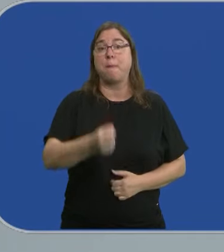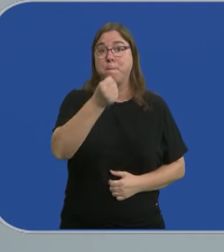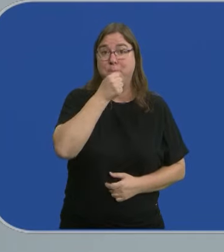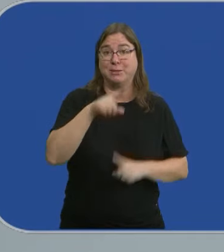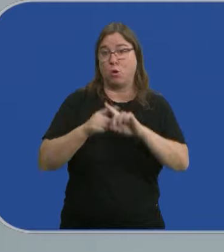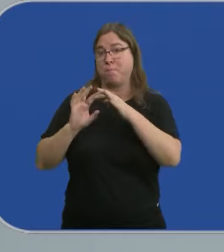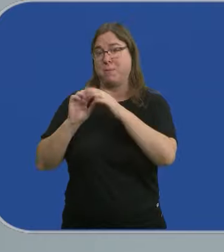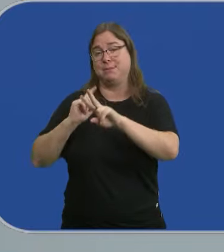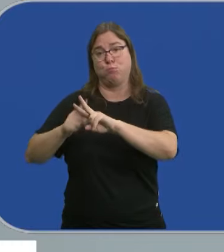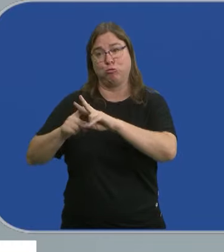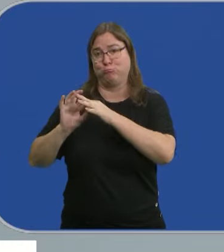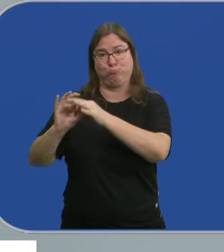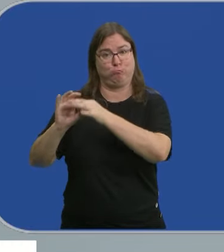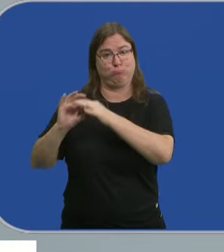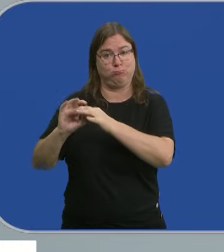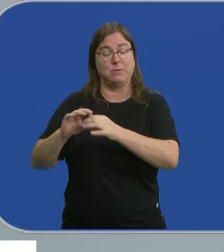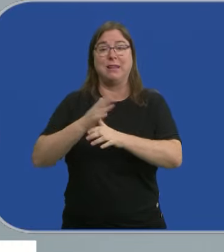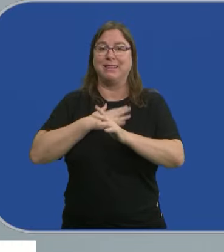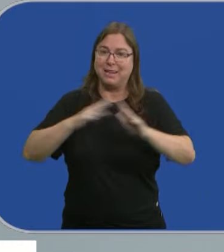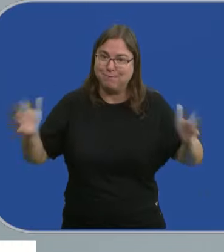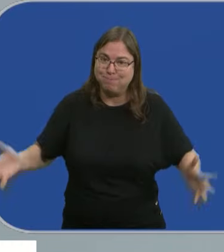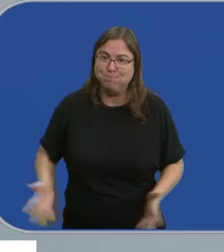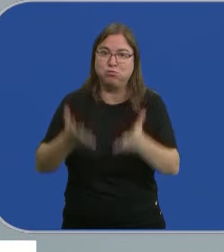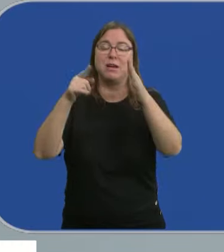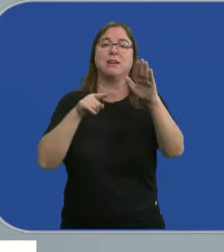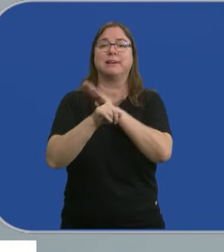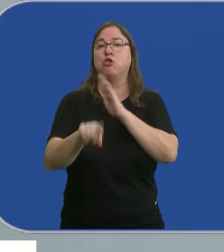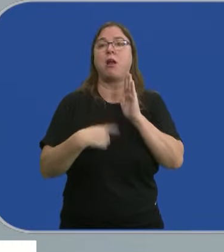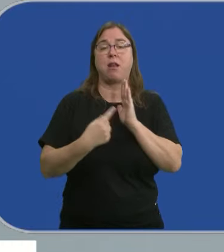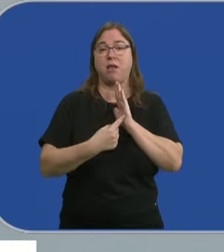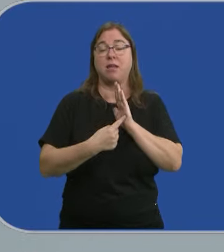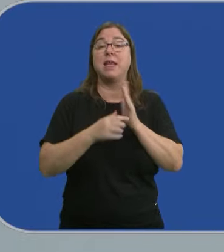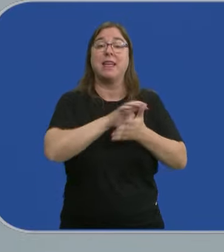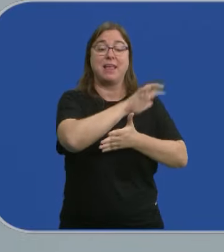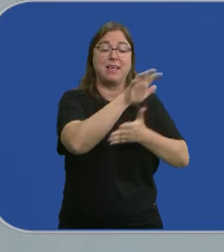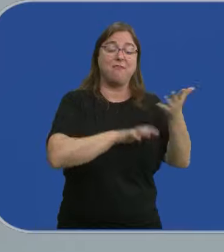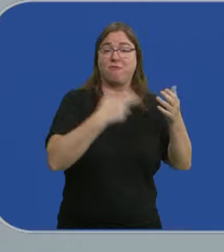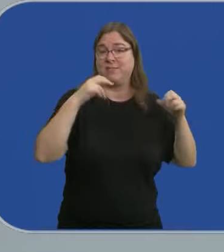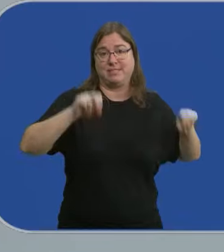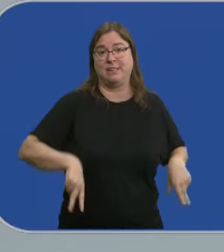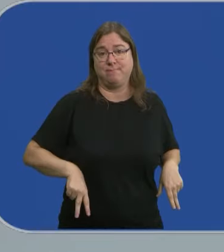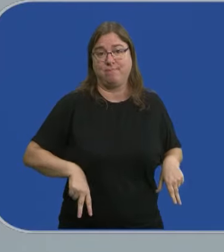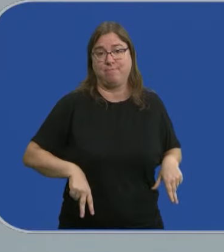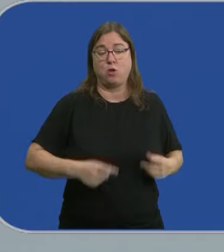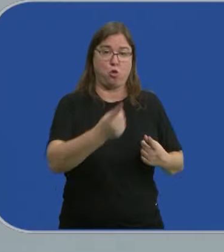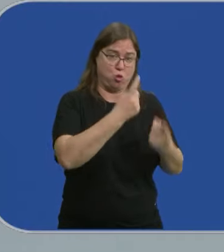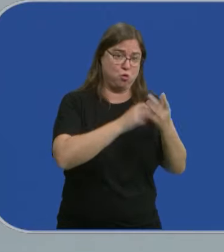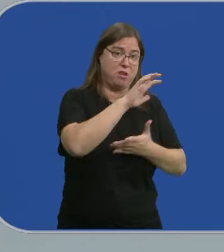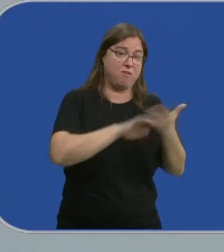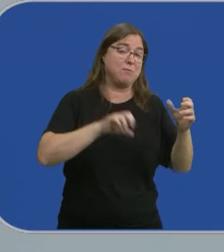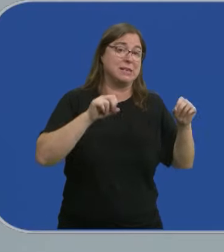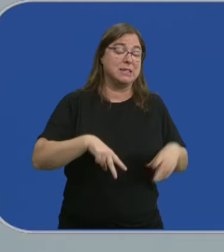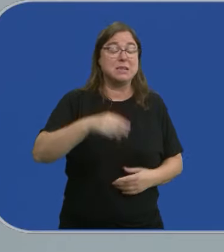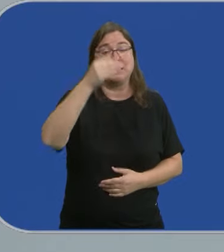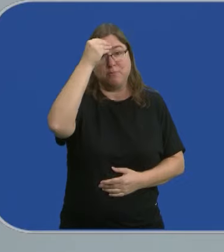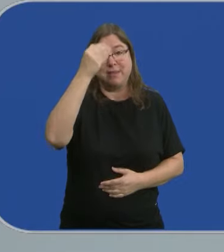PSOE y Vox han decidido impulsar la tramitación de esta ley sin el informe del consultivo y, por tanto, supongo